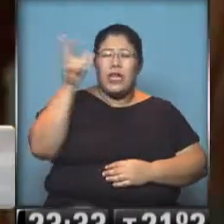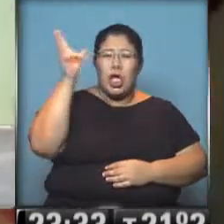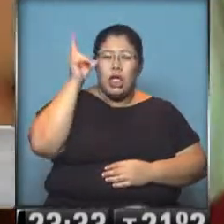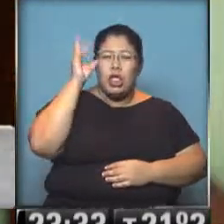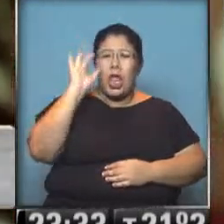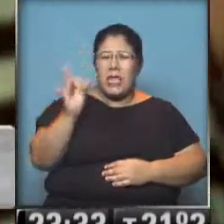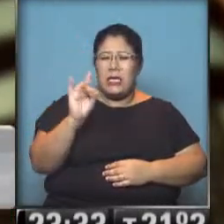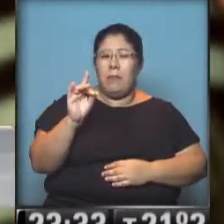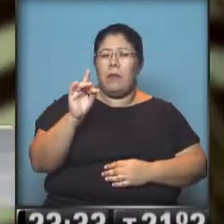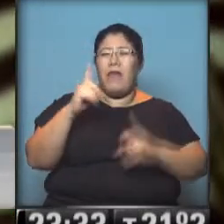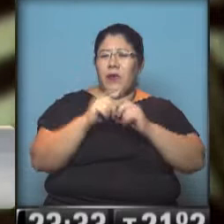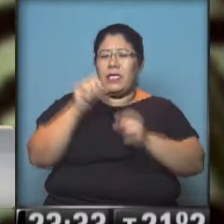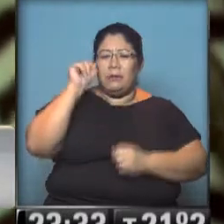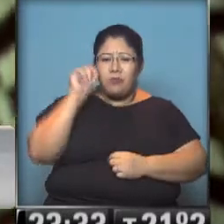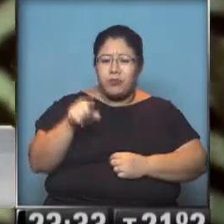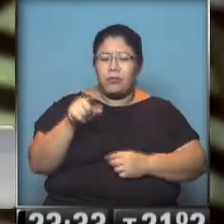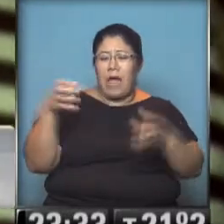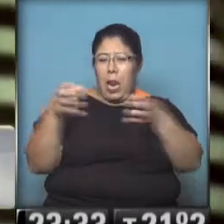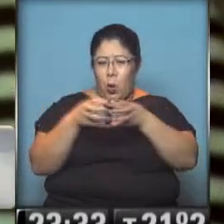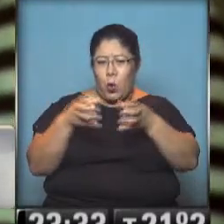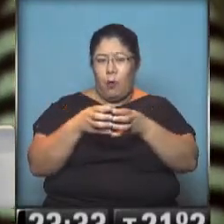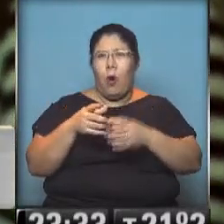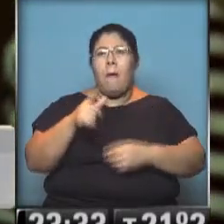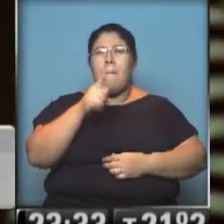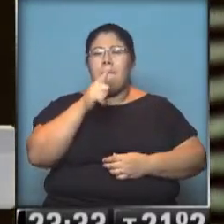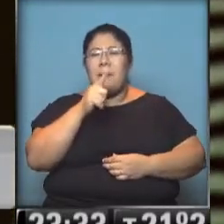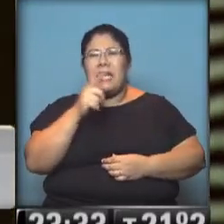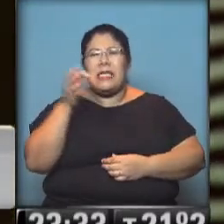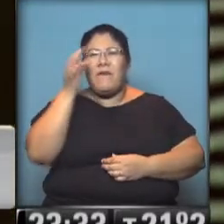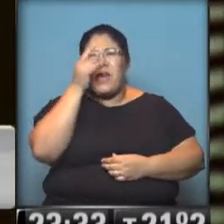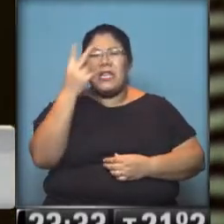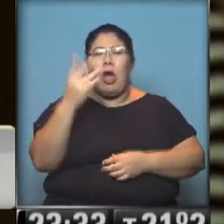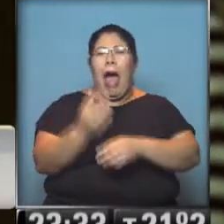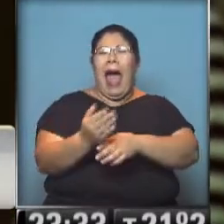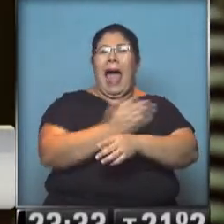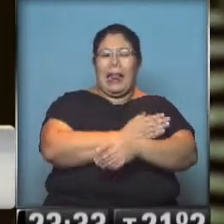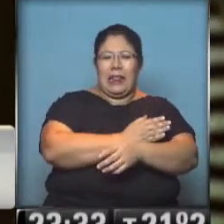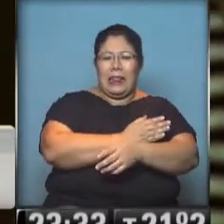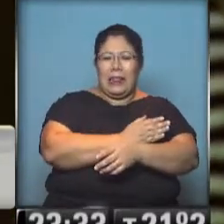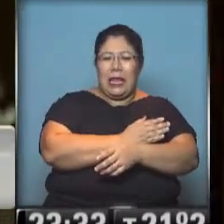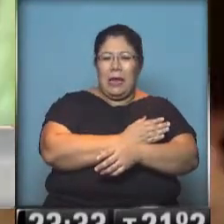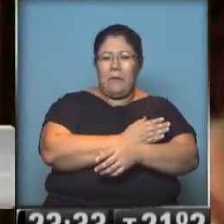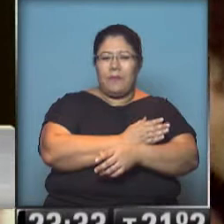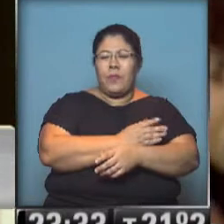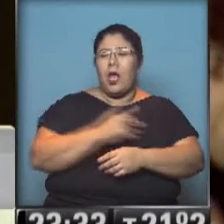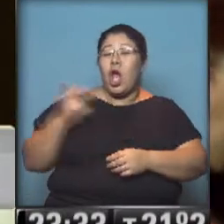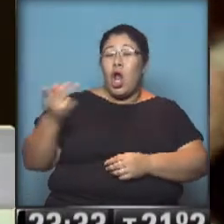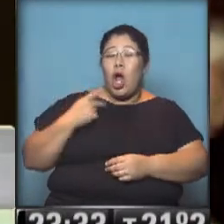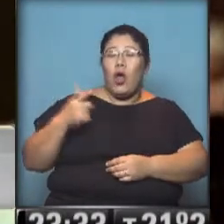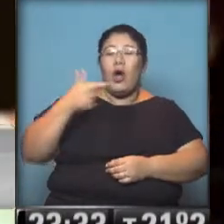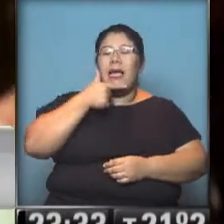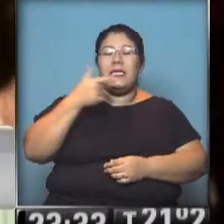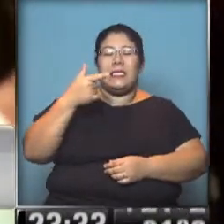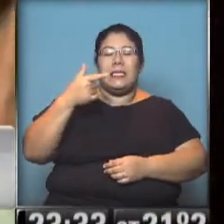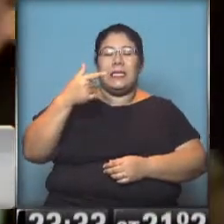fecha de ellos, ¿viste? Creo que fue en el 22, un poco antes. Con Sky ya éramos viejos amigos de